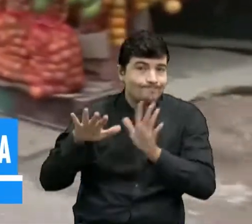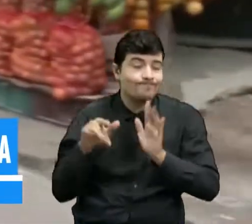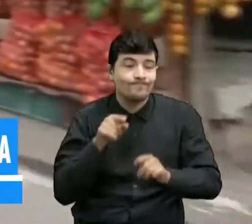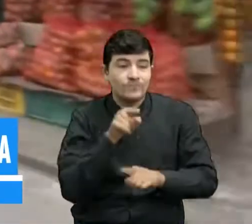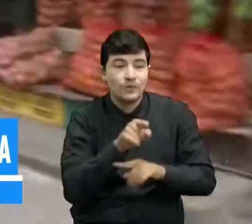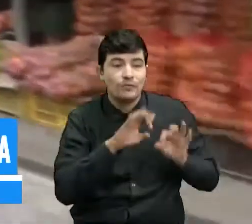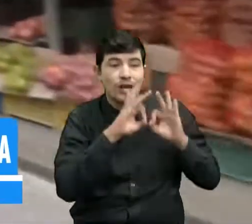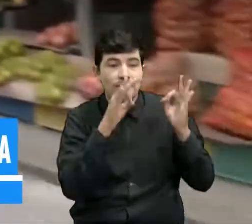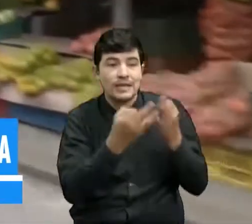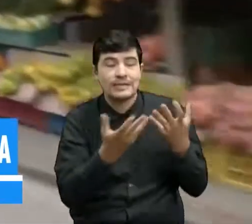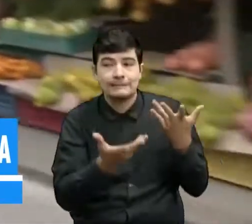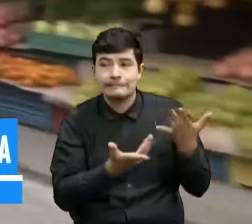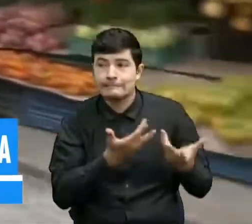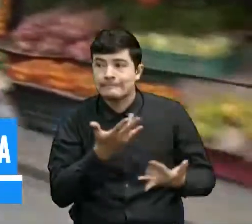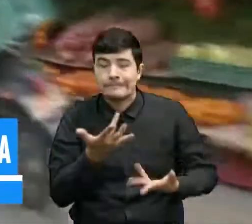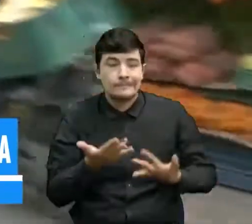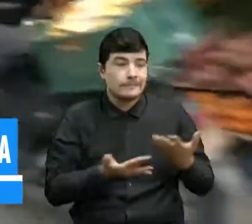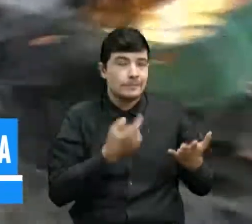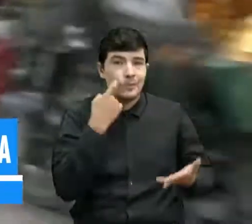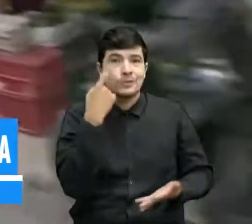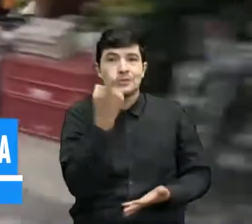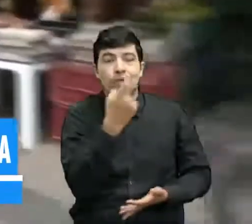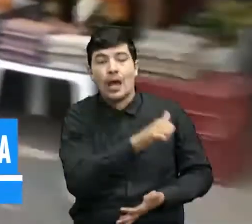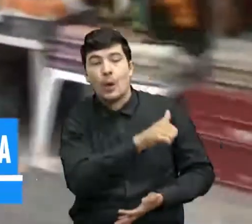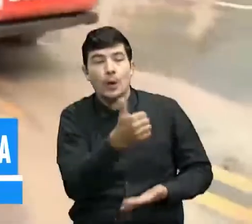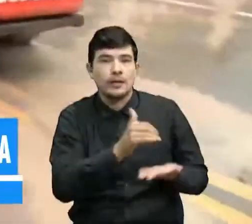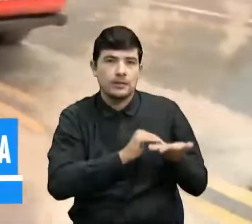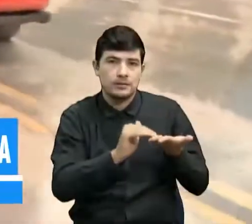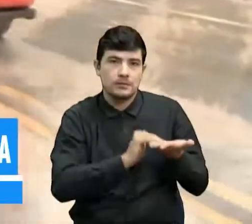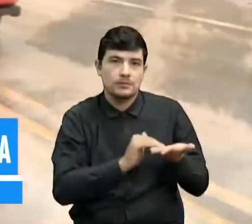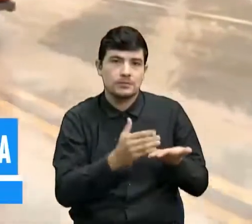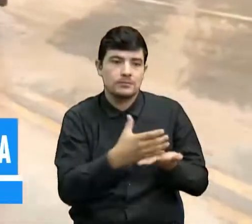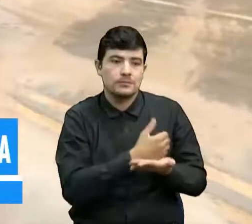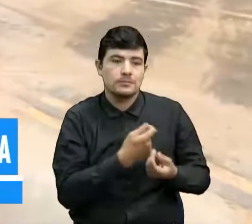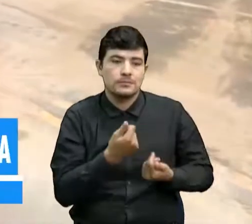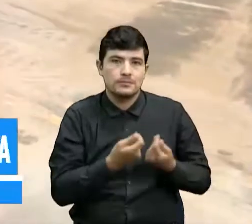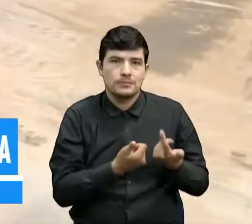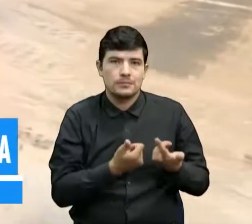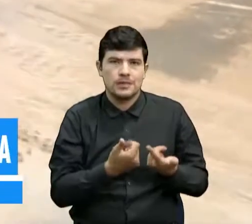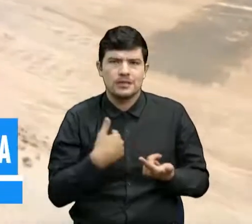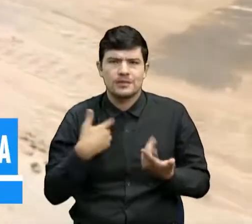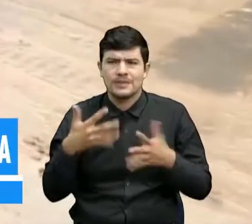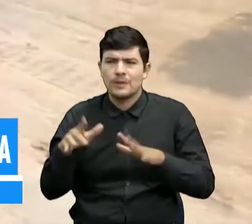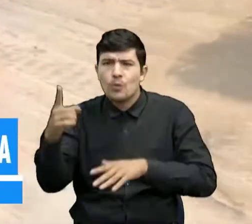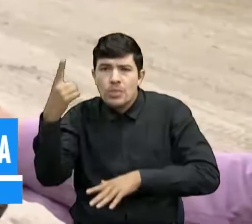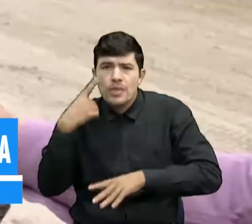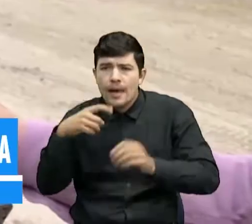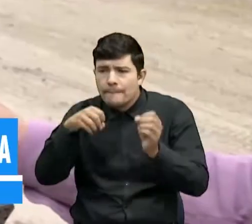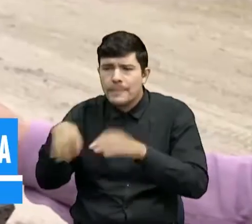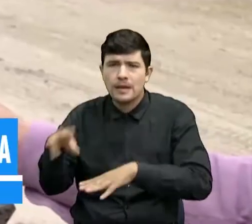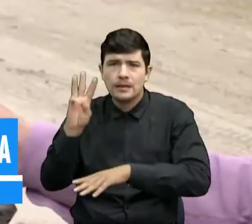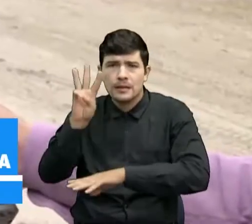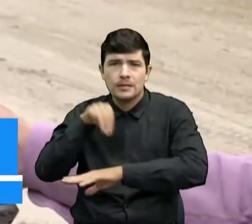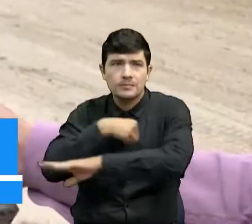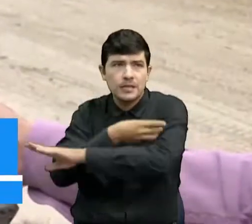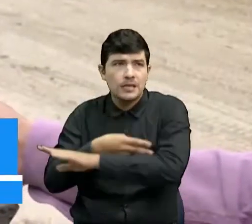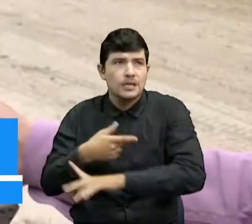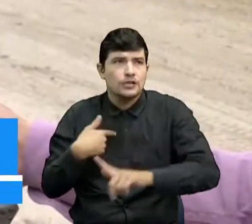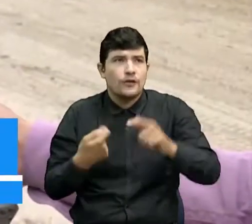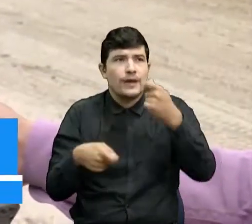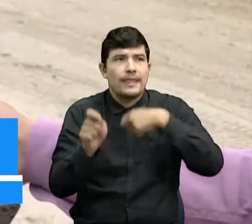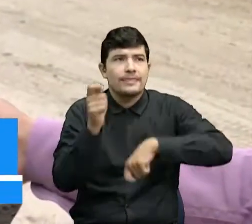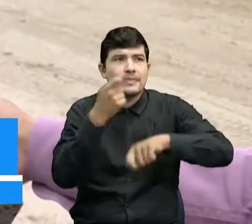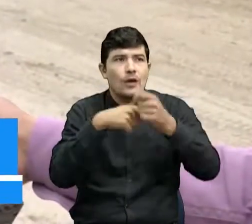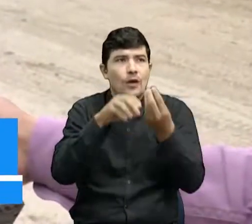una solución alterna a sus problemas financieros. Estoy perdiendo ahí como unos 3 millones de pesos. Yo vendo bananos,